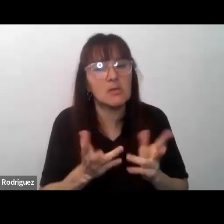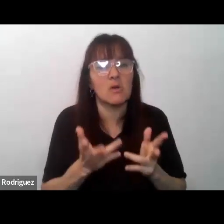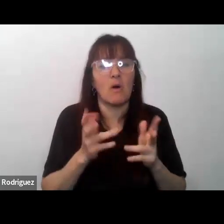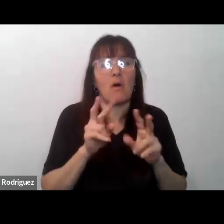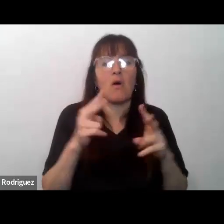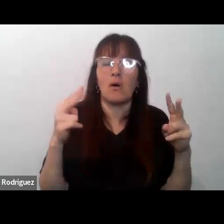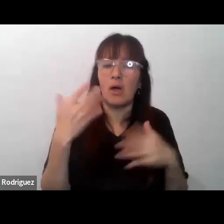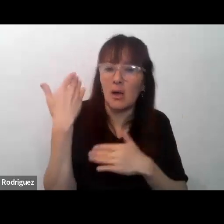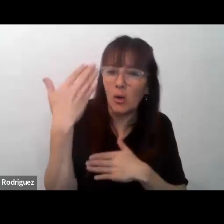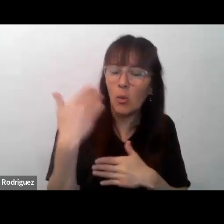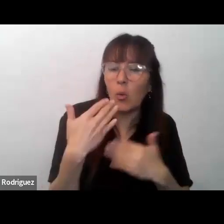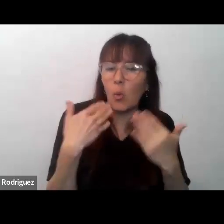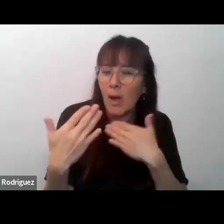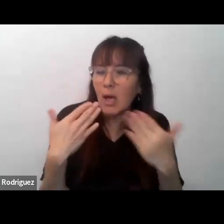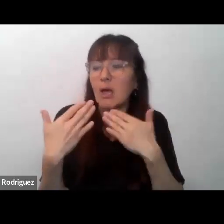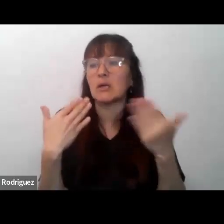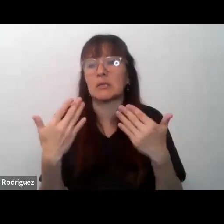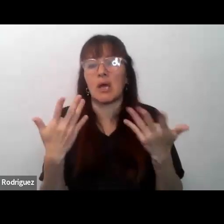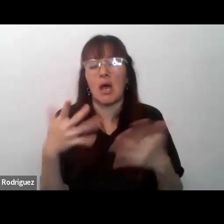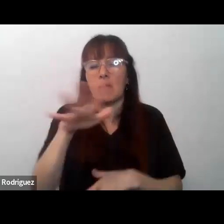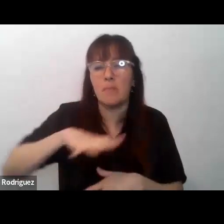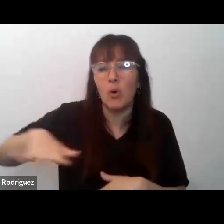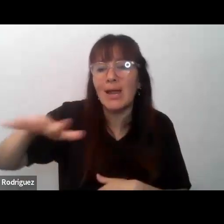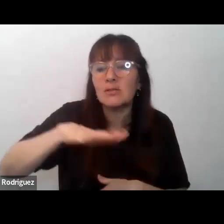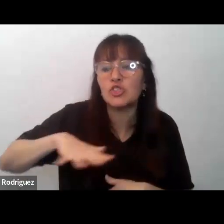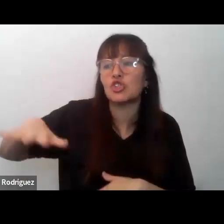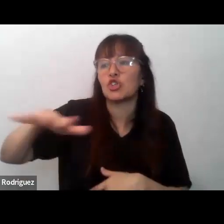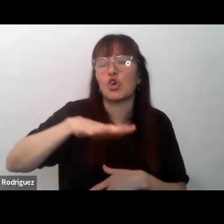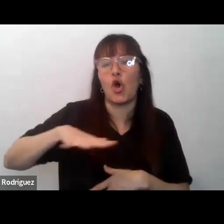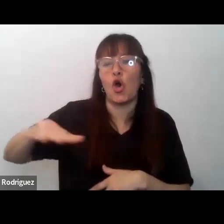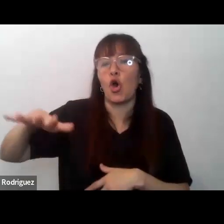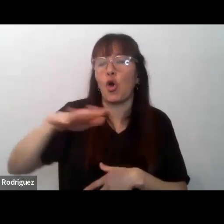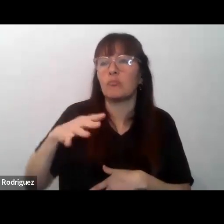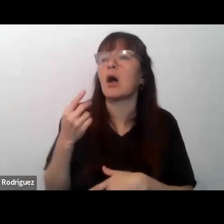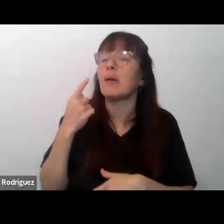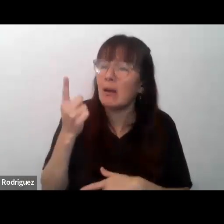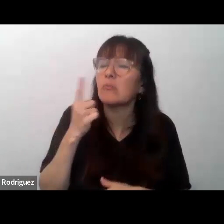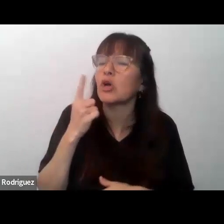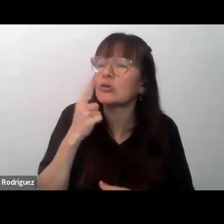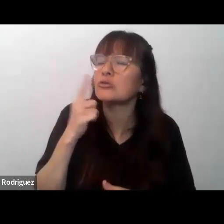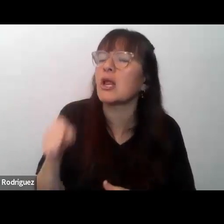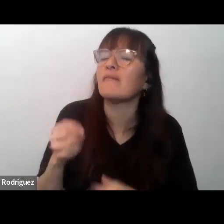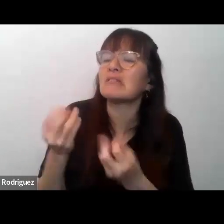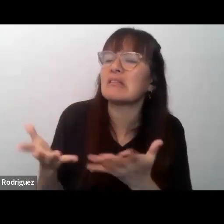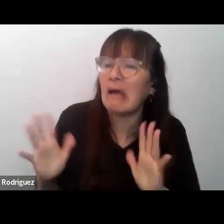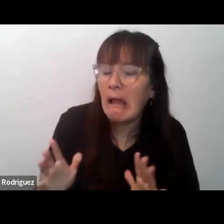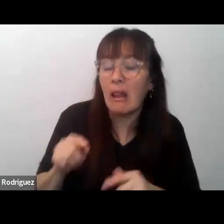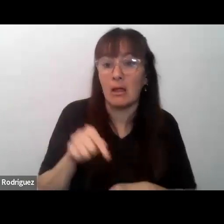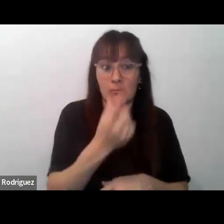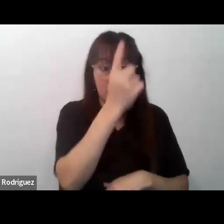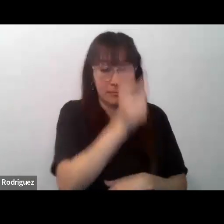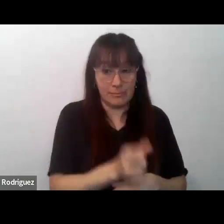encuesta voy a conocer esta población que ignoro para poder conocerla y efectivamente este estudiante